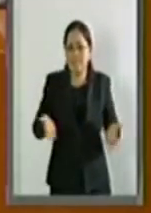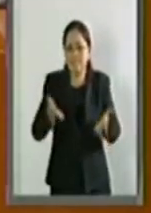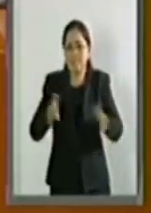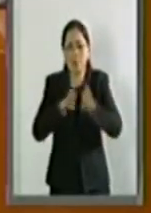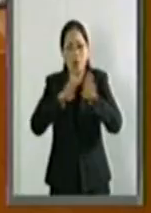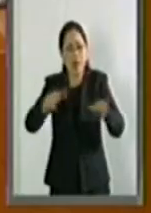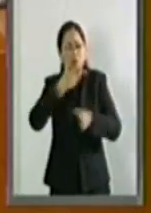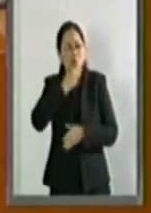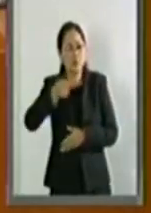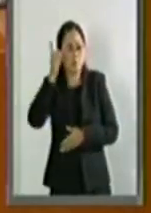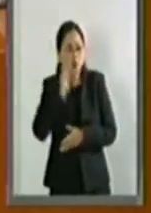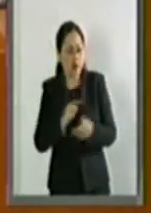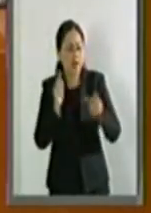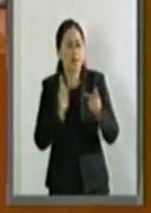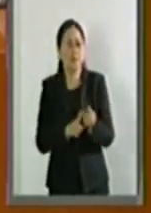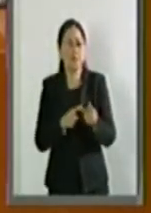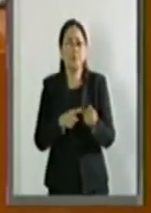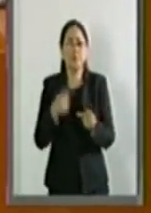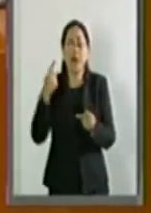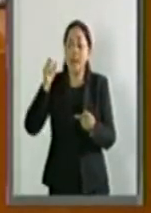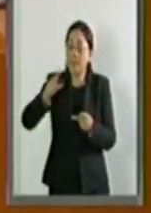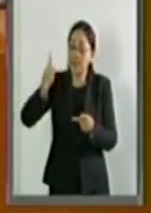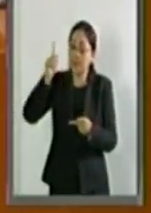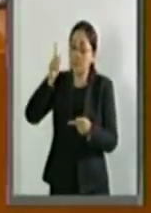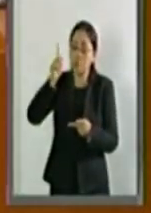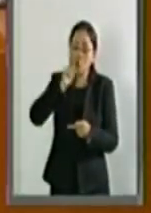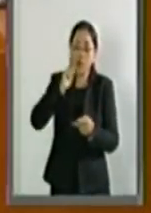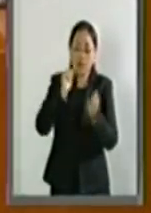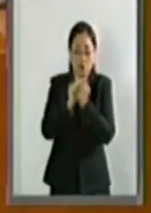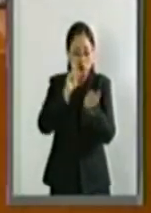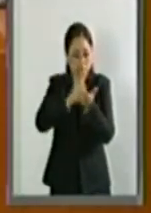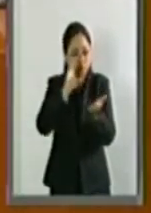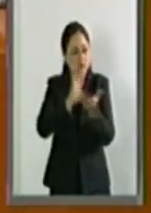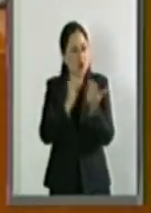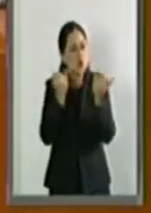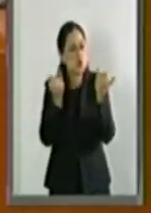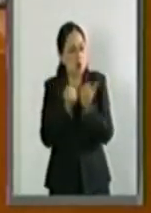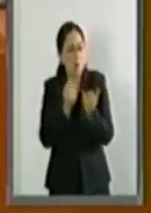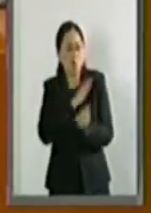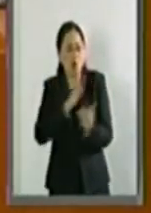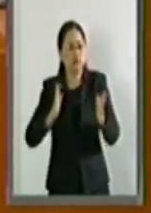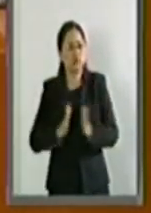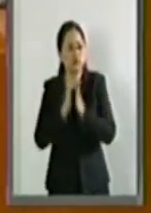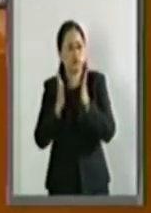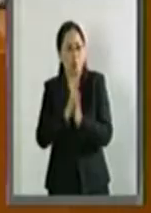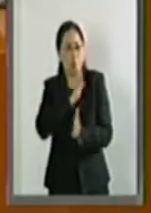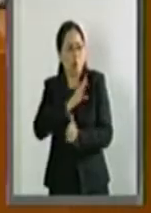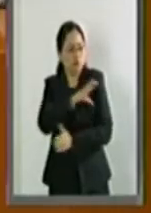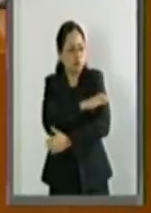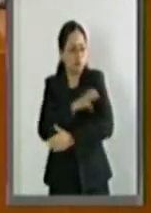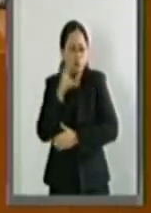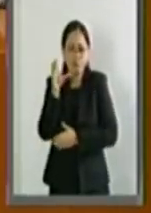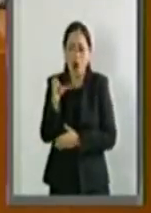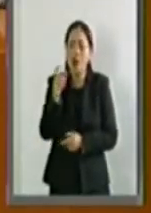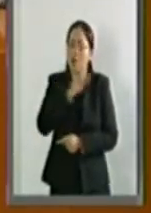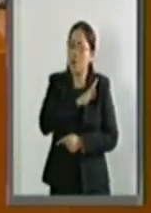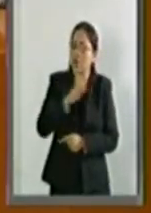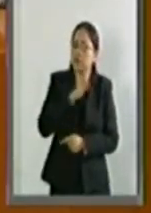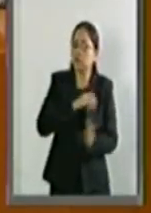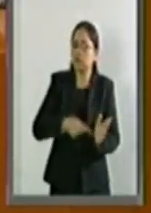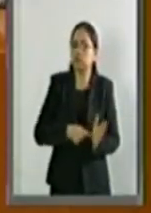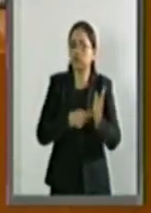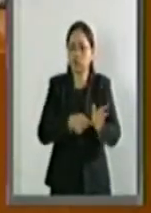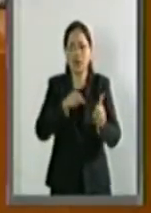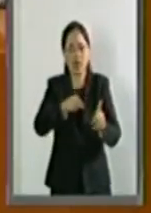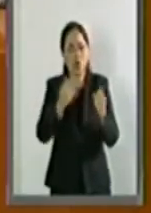igualdad de oportunidades de las mujeres con discapacidad, que les permita empoderarse y que les permita en